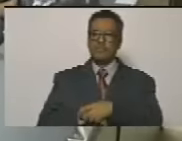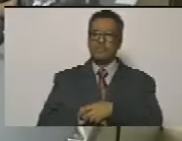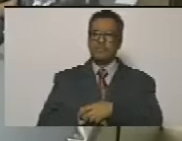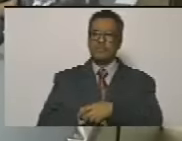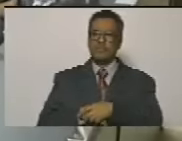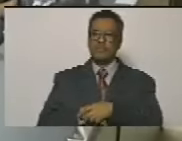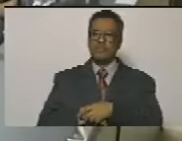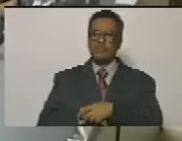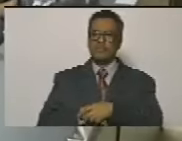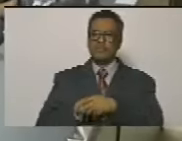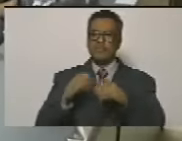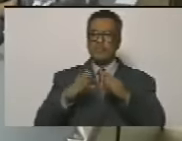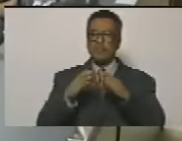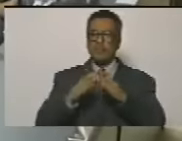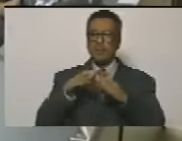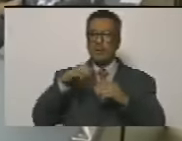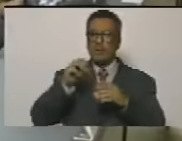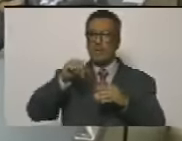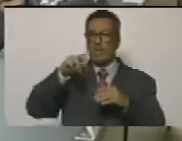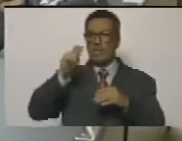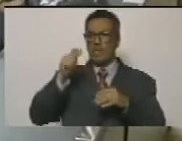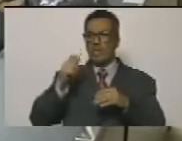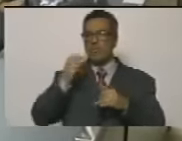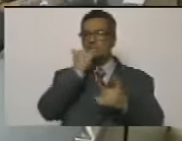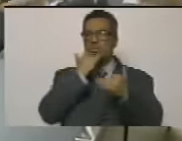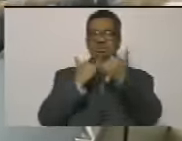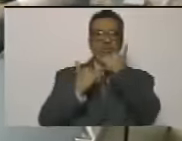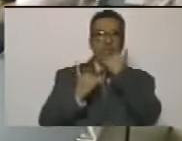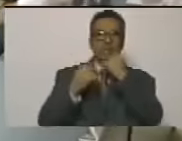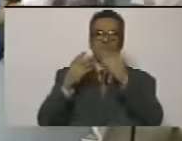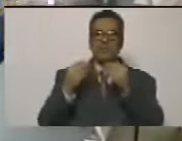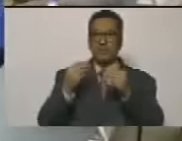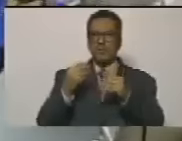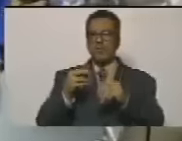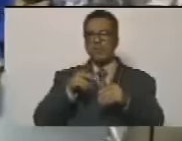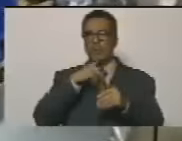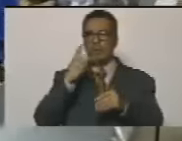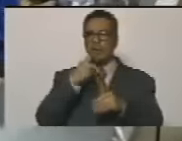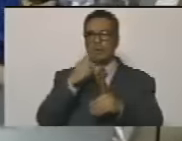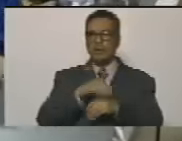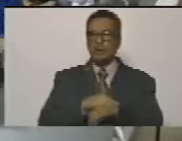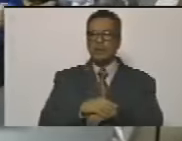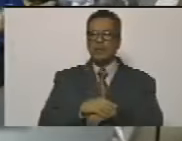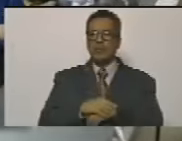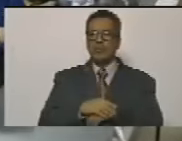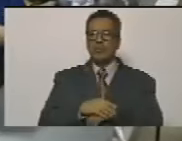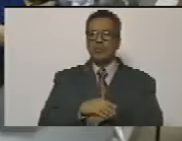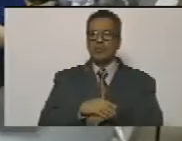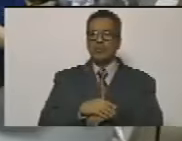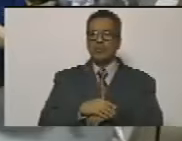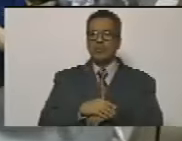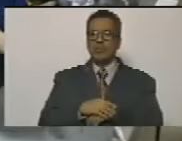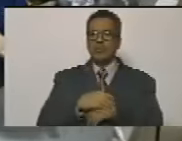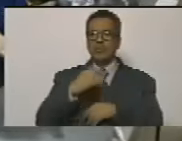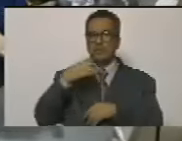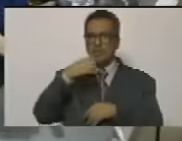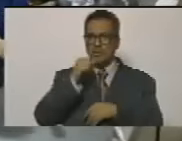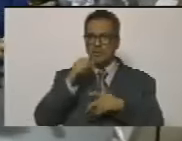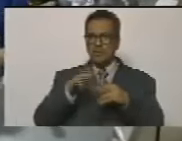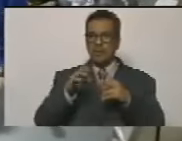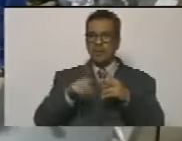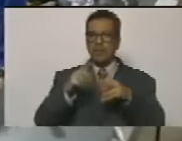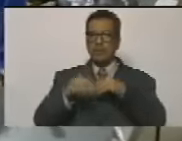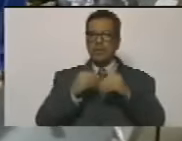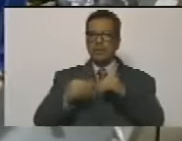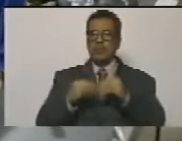el partido comunista tuvo errores conceptuales y políticos que no entendió las coyunturas por eso